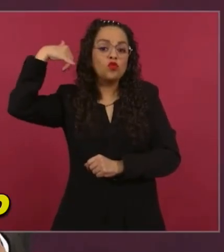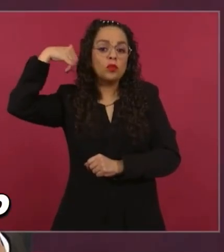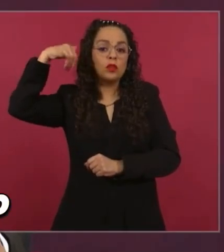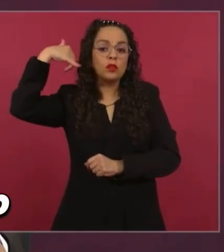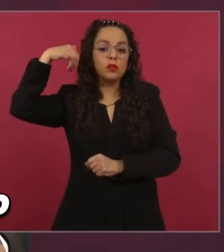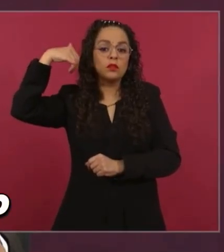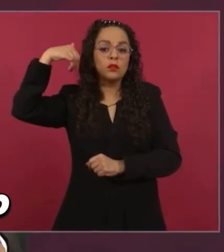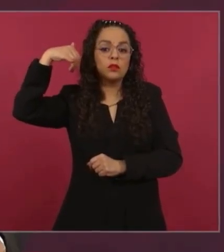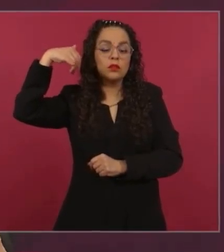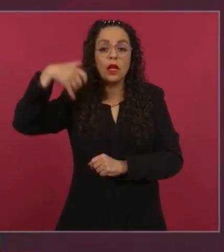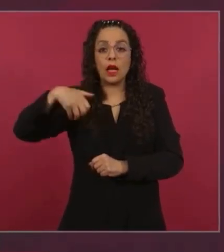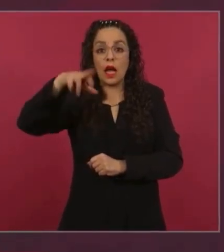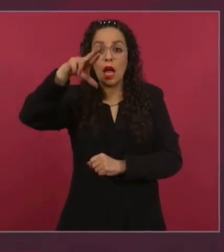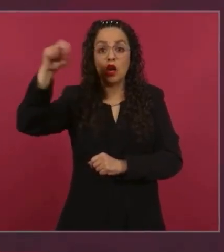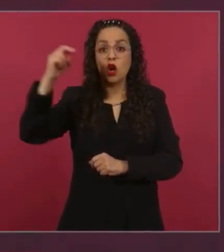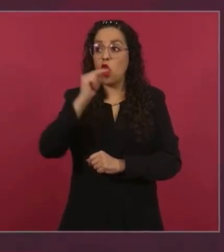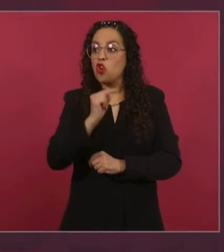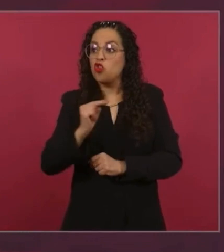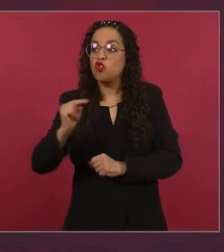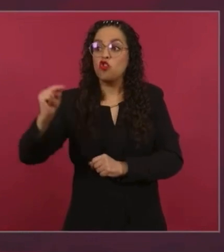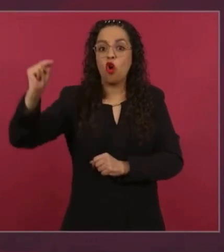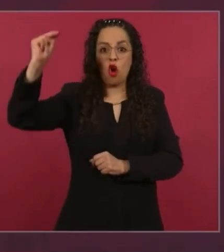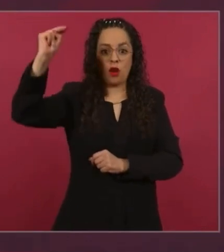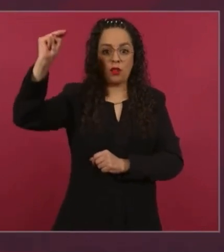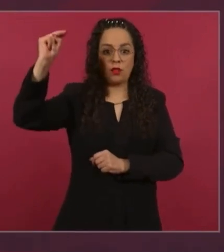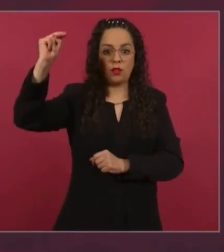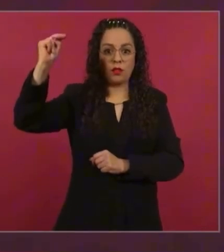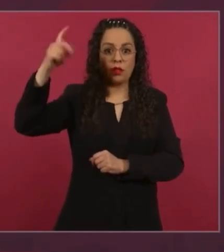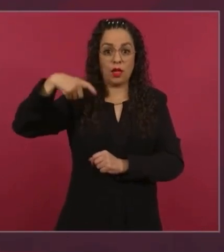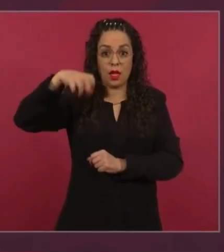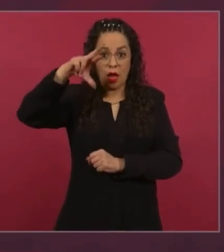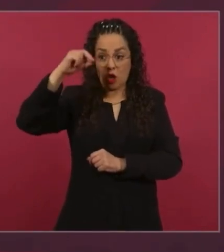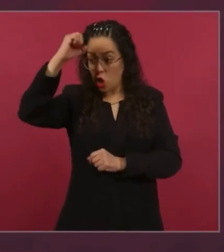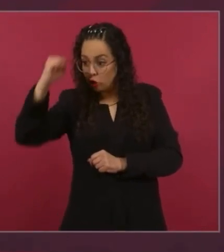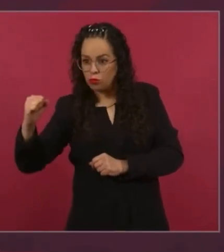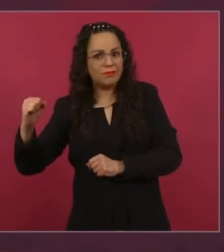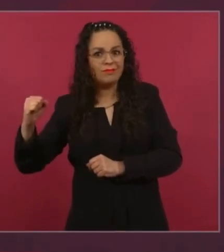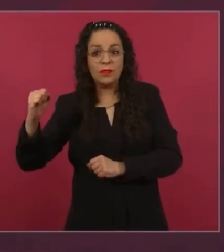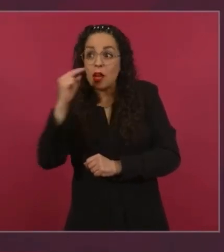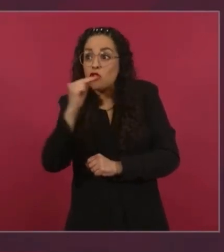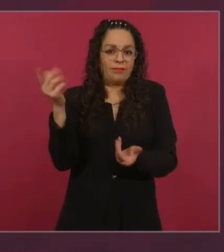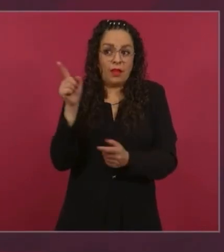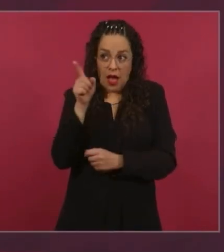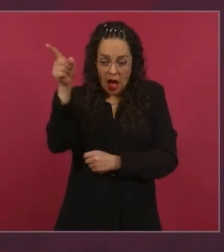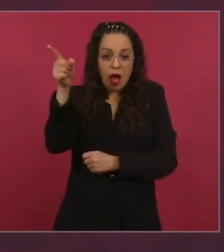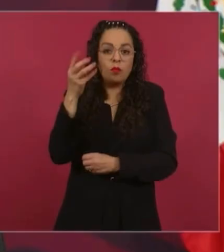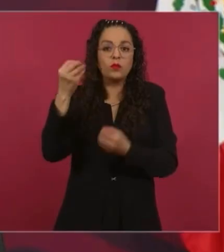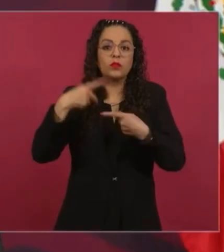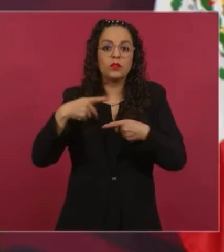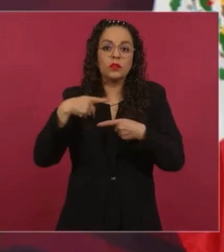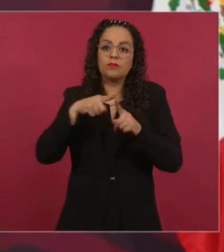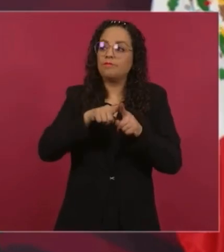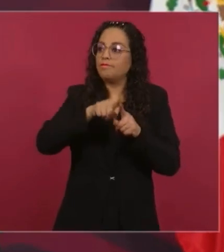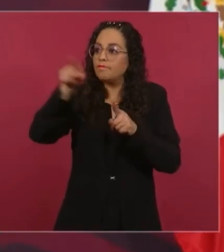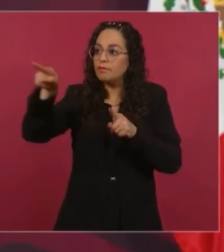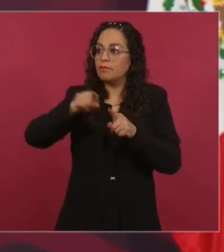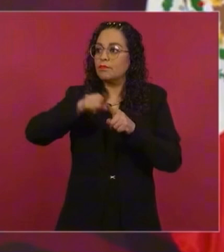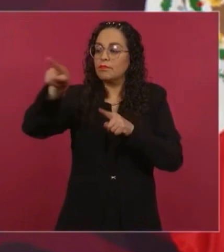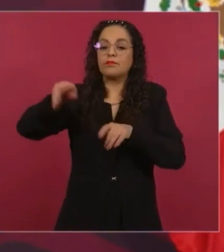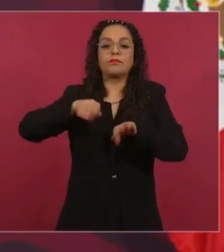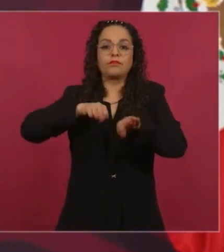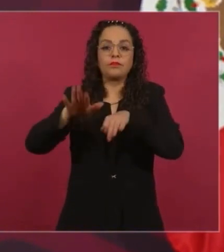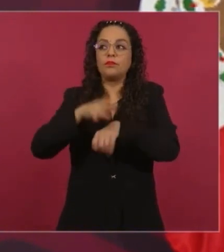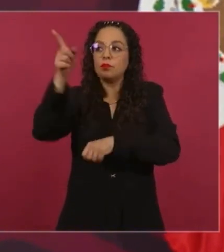Quintana Roo, porque ni siquiera en el sur de Quintana Roo, en el norte. Allá se tenían tasas de